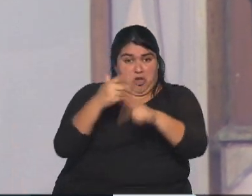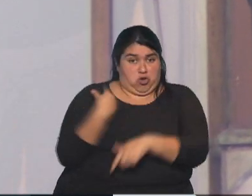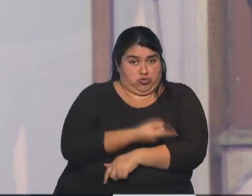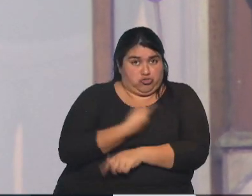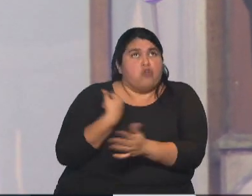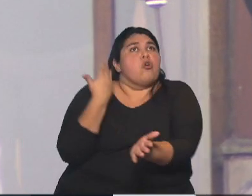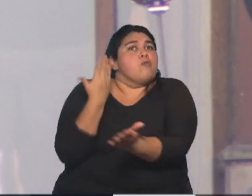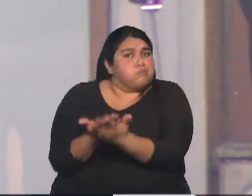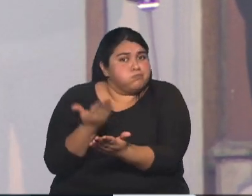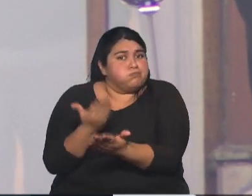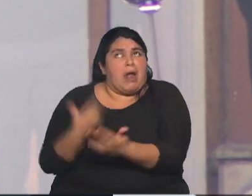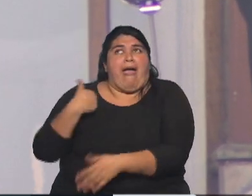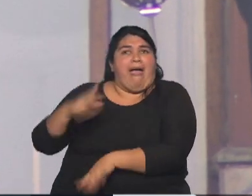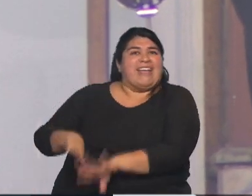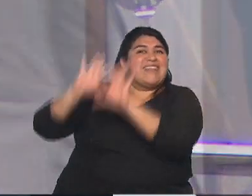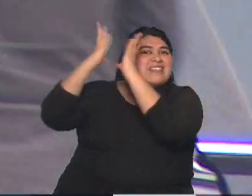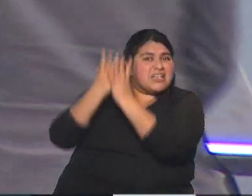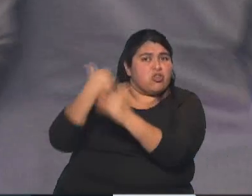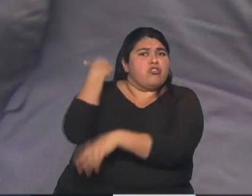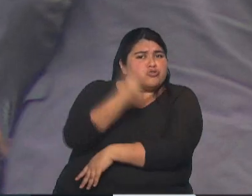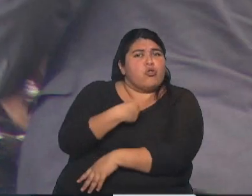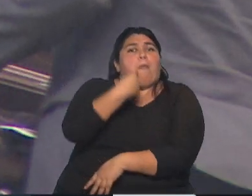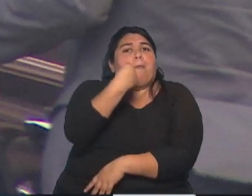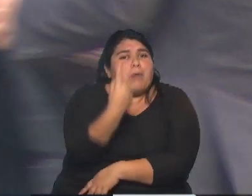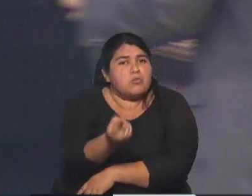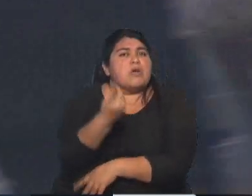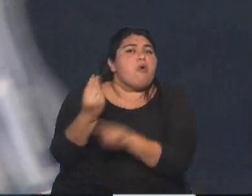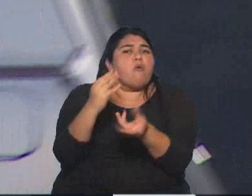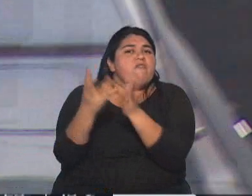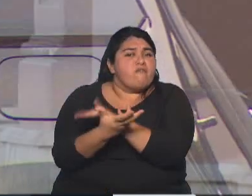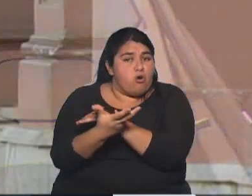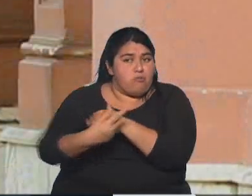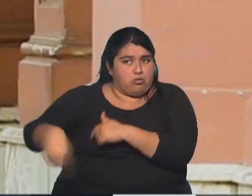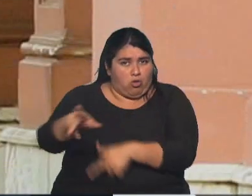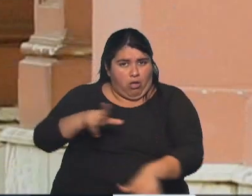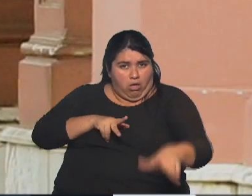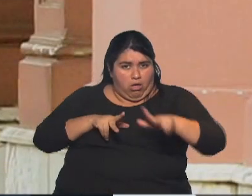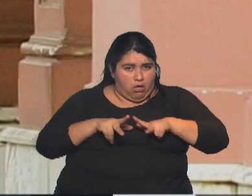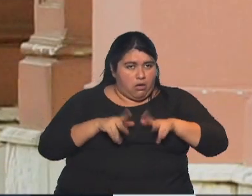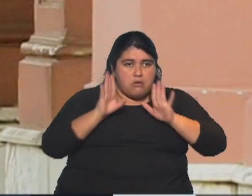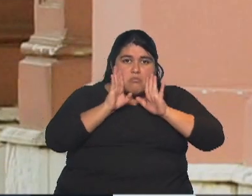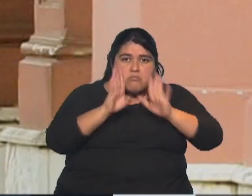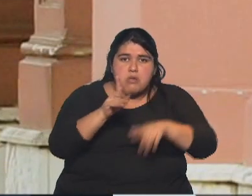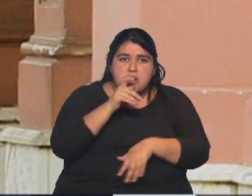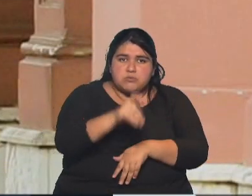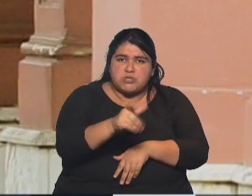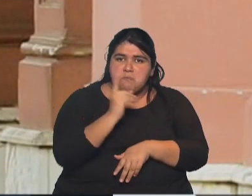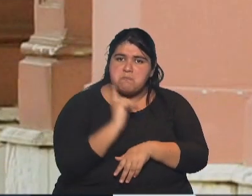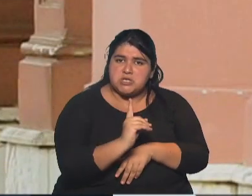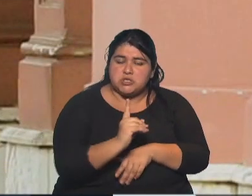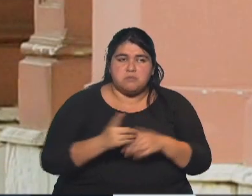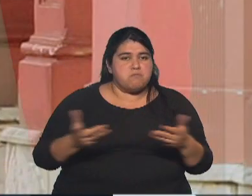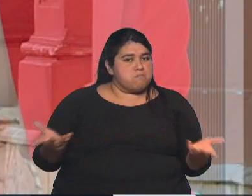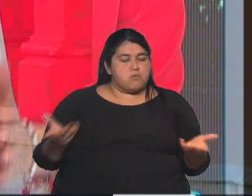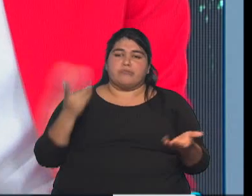licitación internacional. Preguntamos quiénes podían hacer esto y todos nos conducían a una misma respuesta. Por eso termina